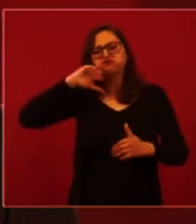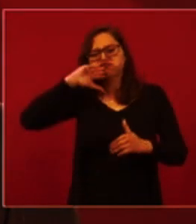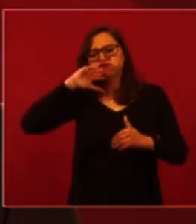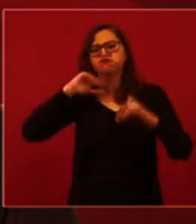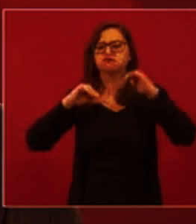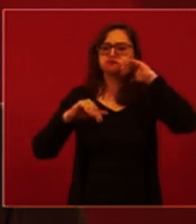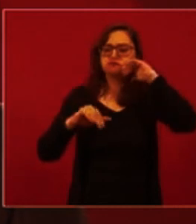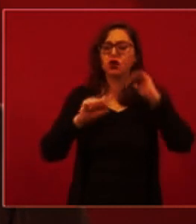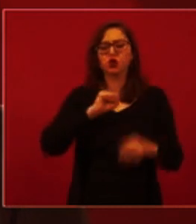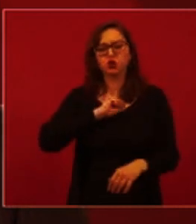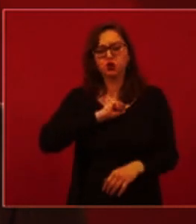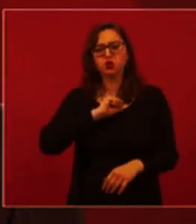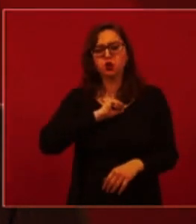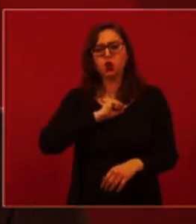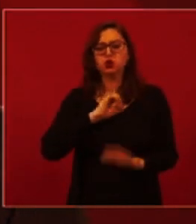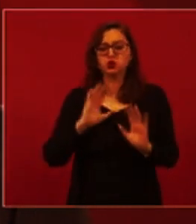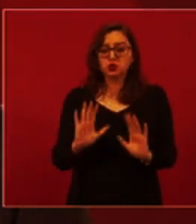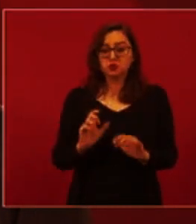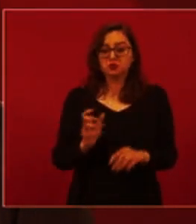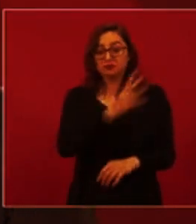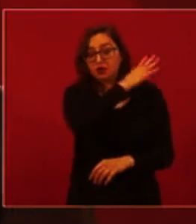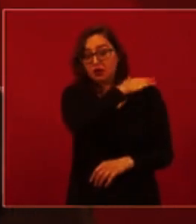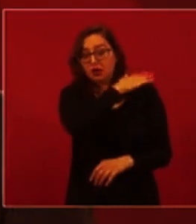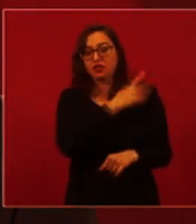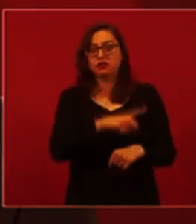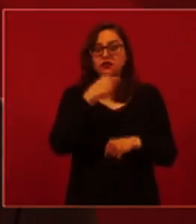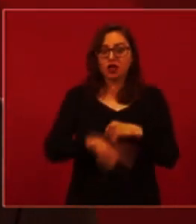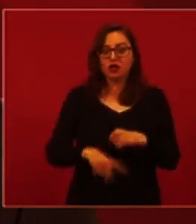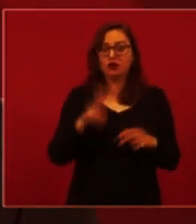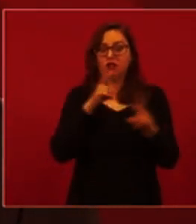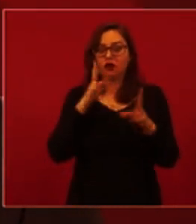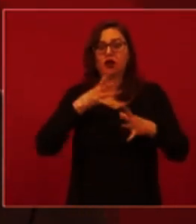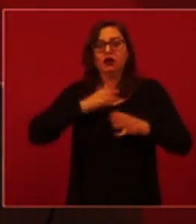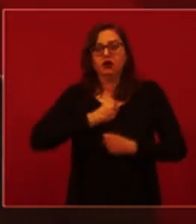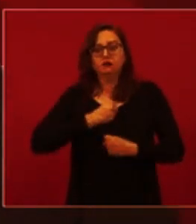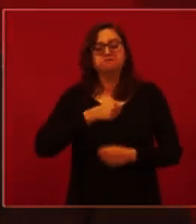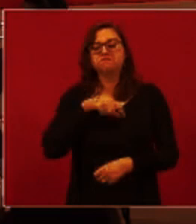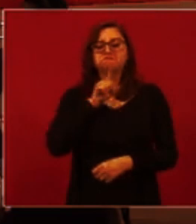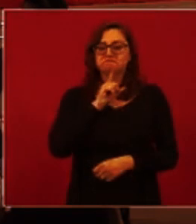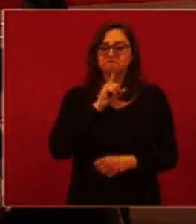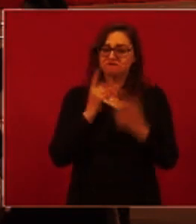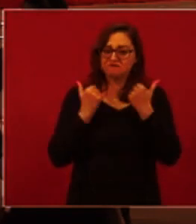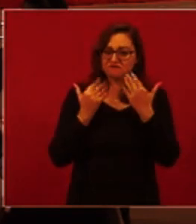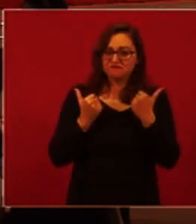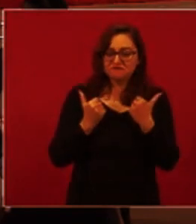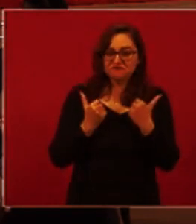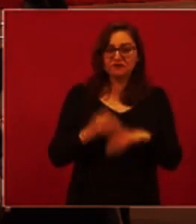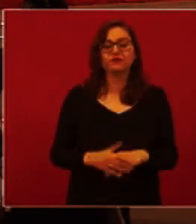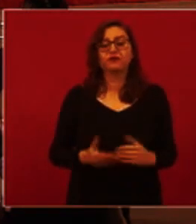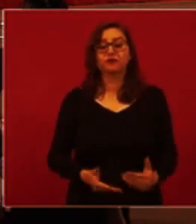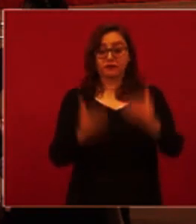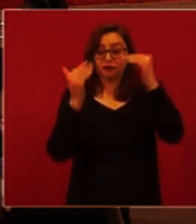con tos seca, pero no con daño pulmonar que les haga llegar al hospital. Veamos ahora la tercera imagen